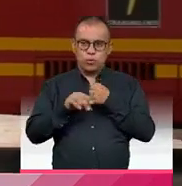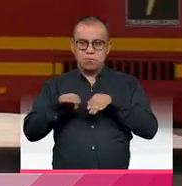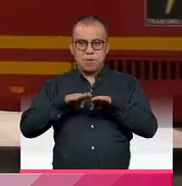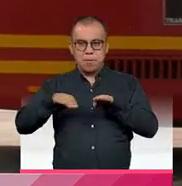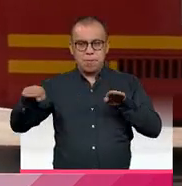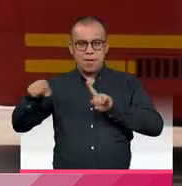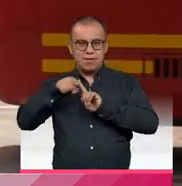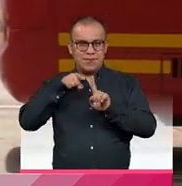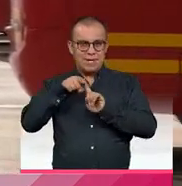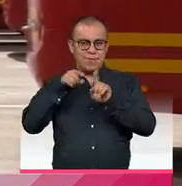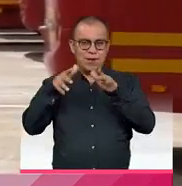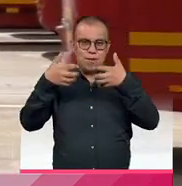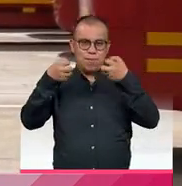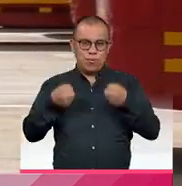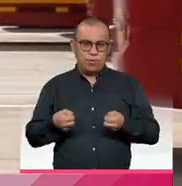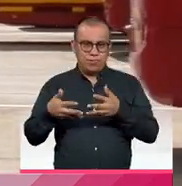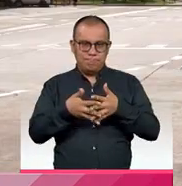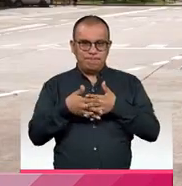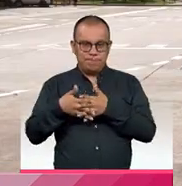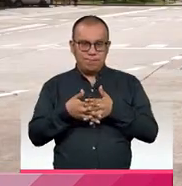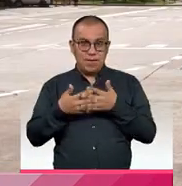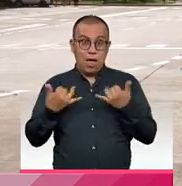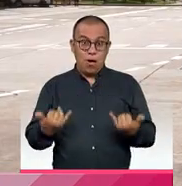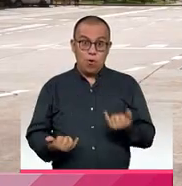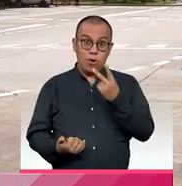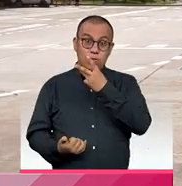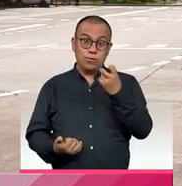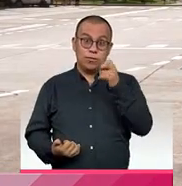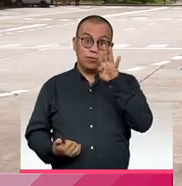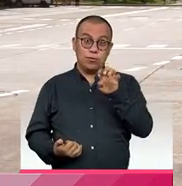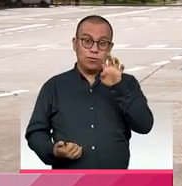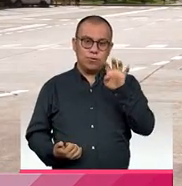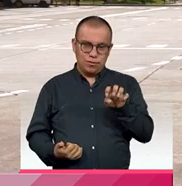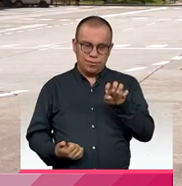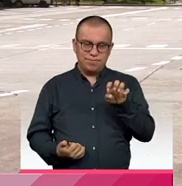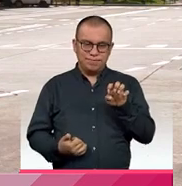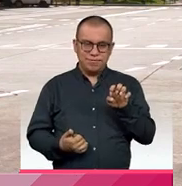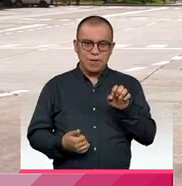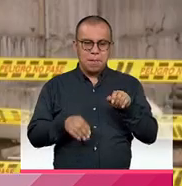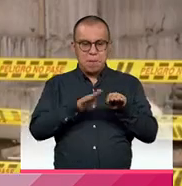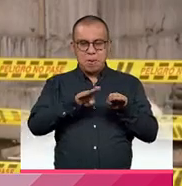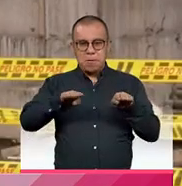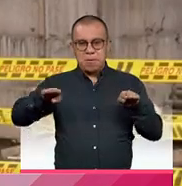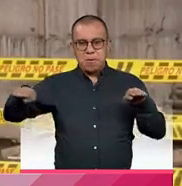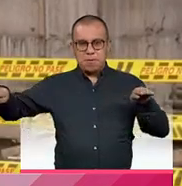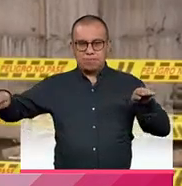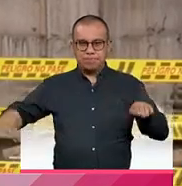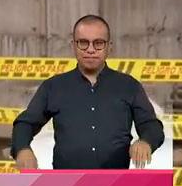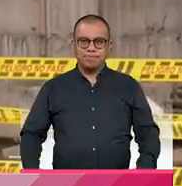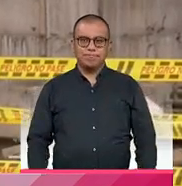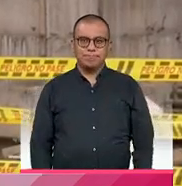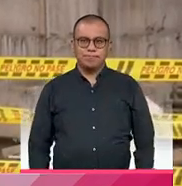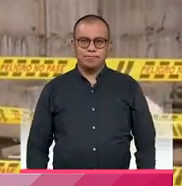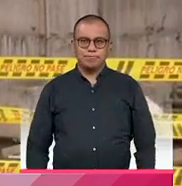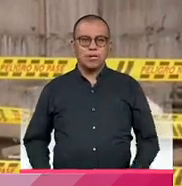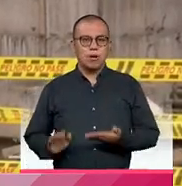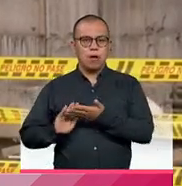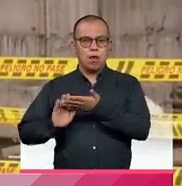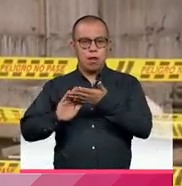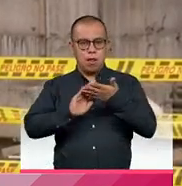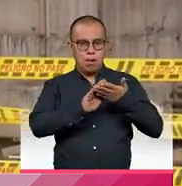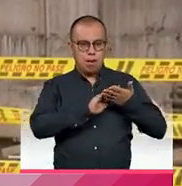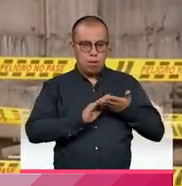Transmilenio en el Portal, que ahora queda con 299 estacionamientos. En esta zona de mantenimiento